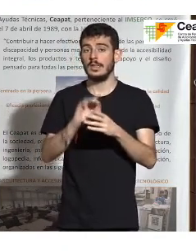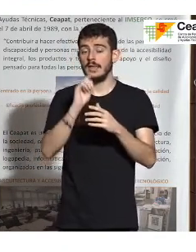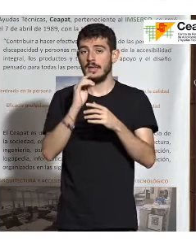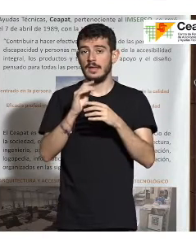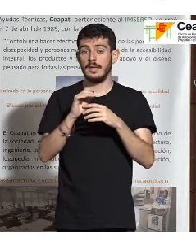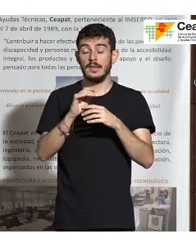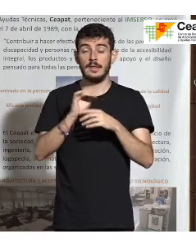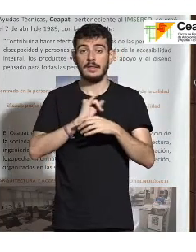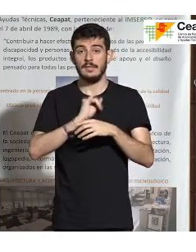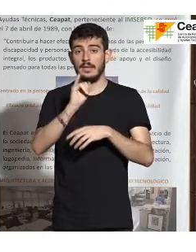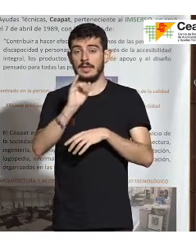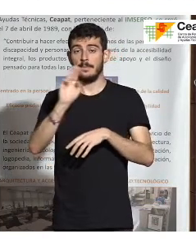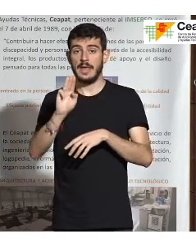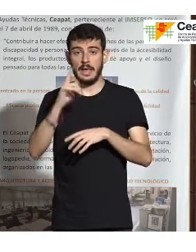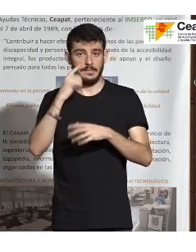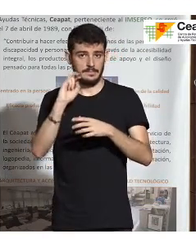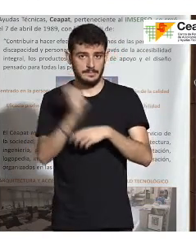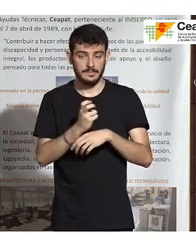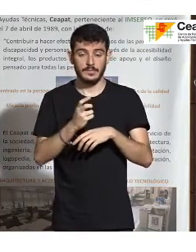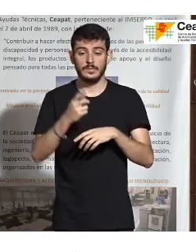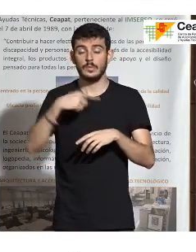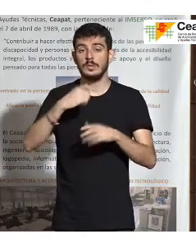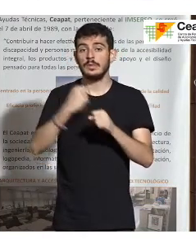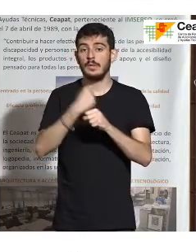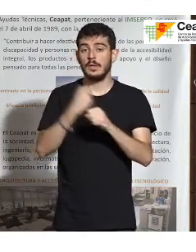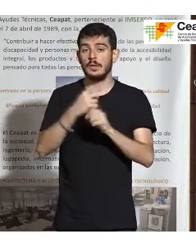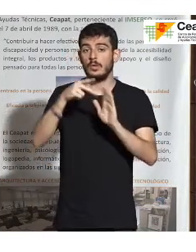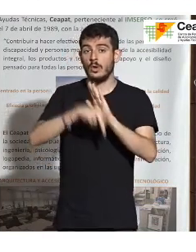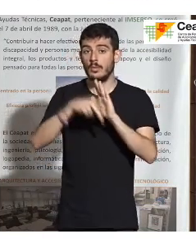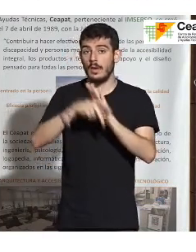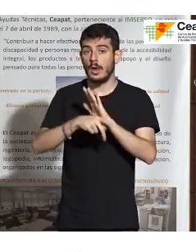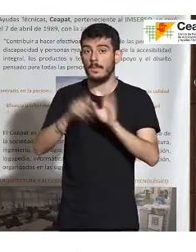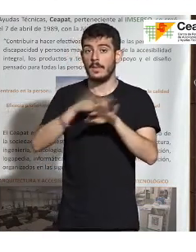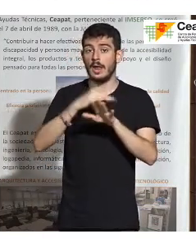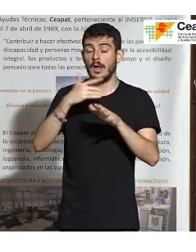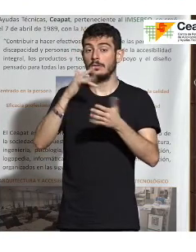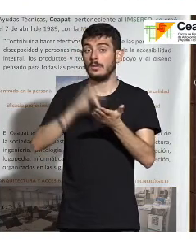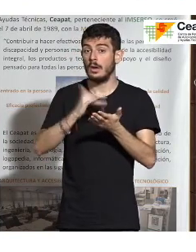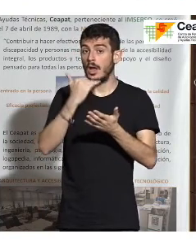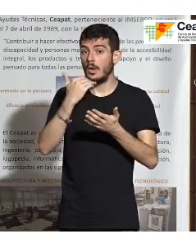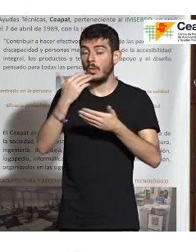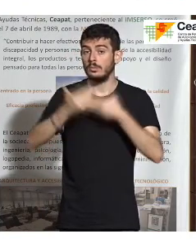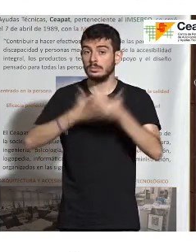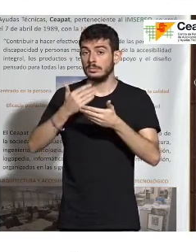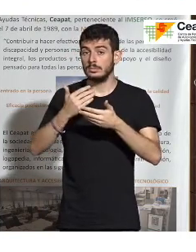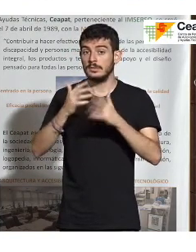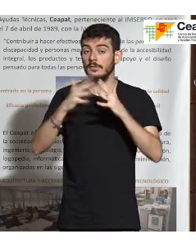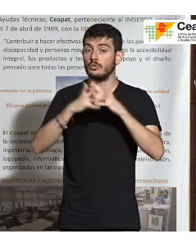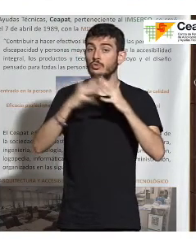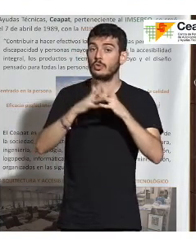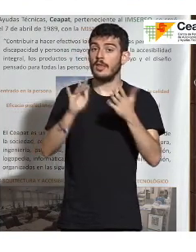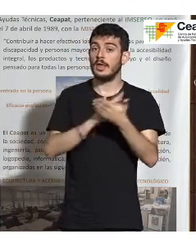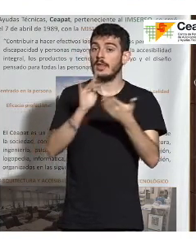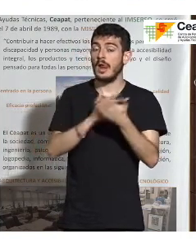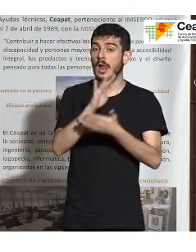hemos trabajado en la norma para que, cuando se pase y se disponga de una infraestructura digital, que